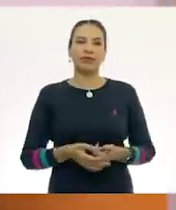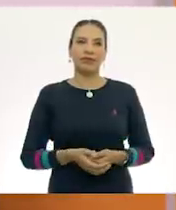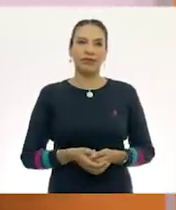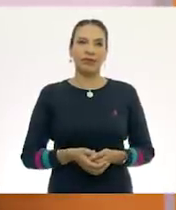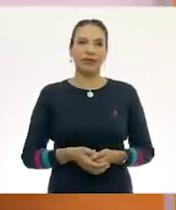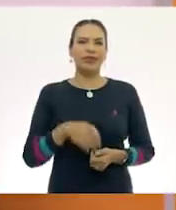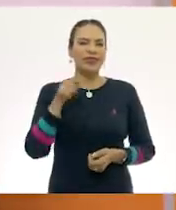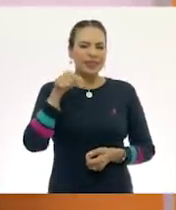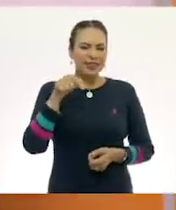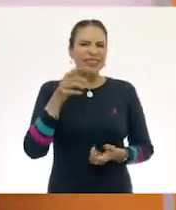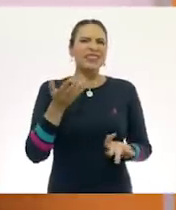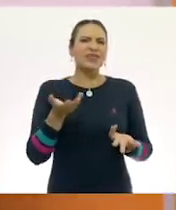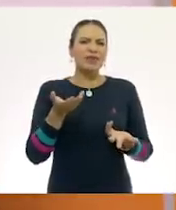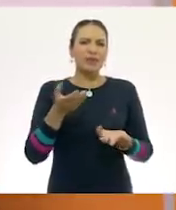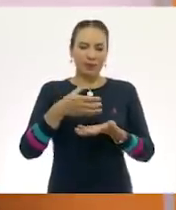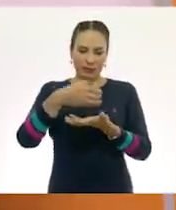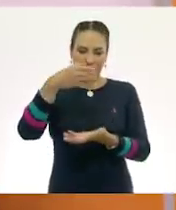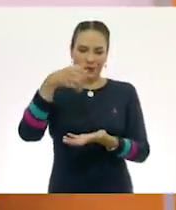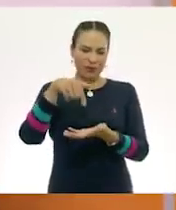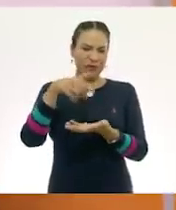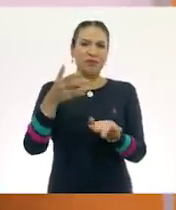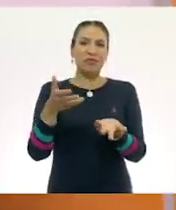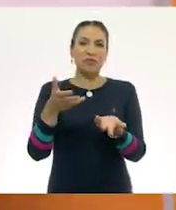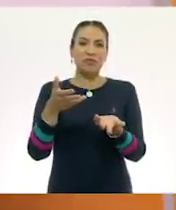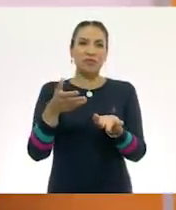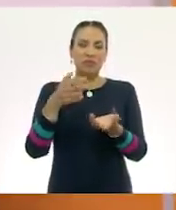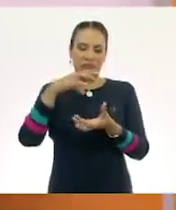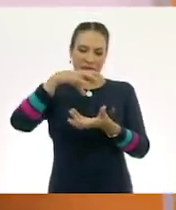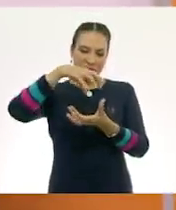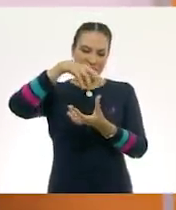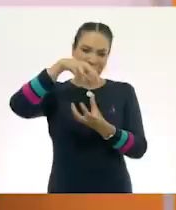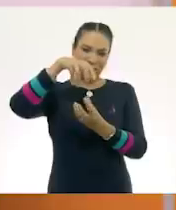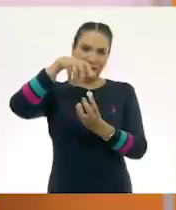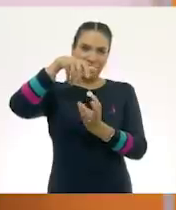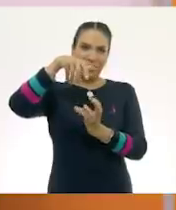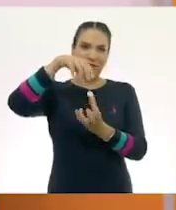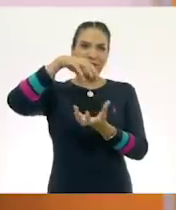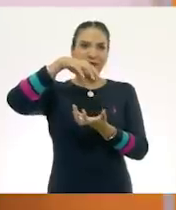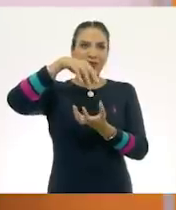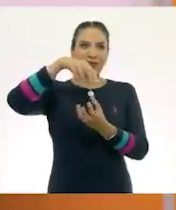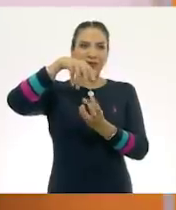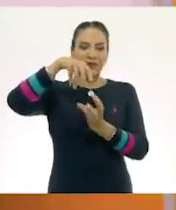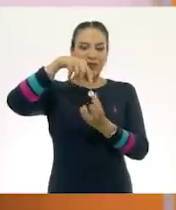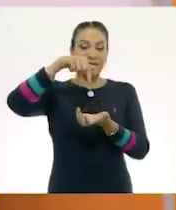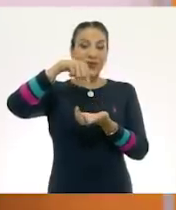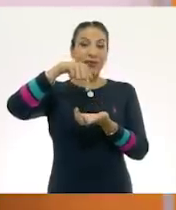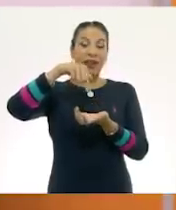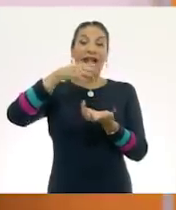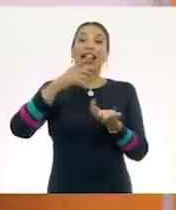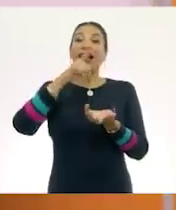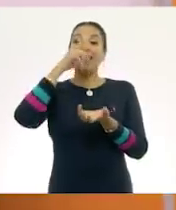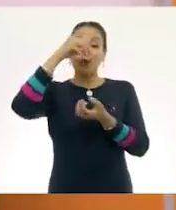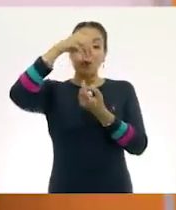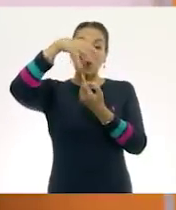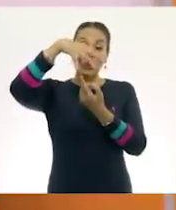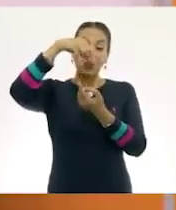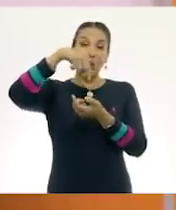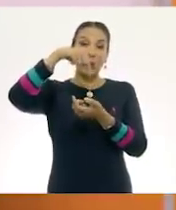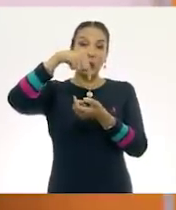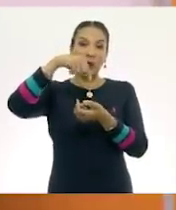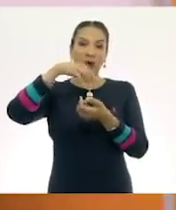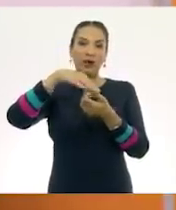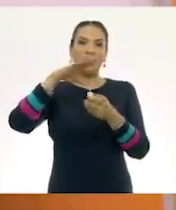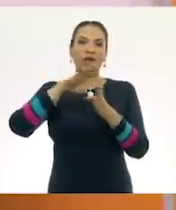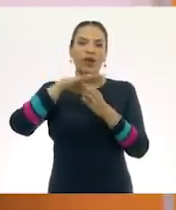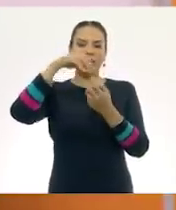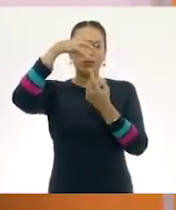¿Qué será esto? Vamos a darle vueltas. Es una lamparita de luz en forma